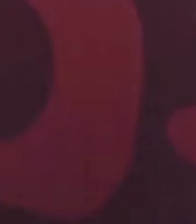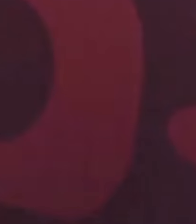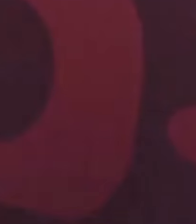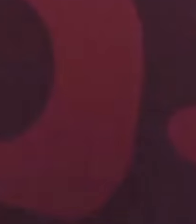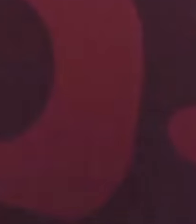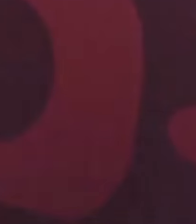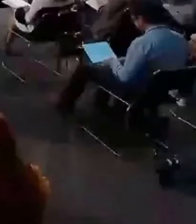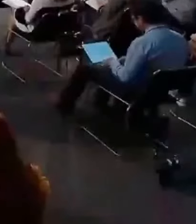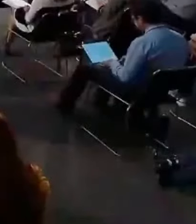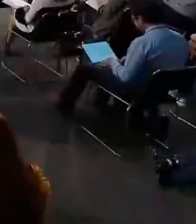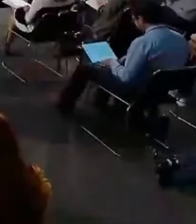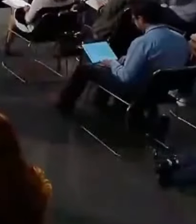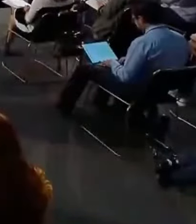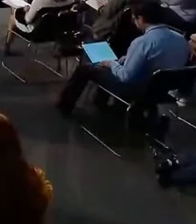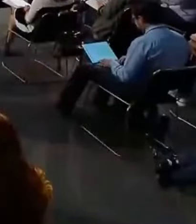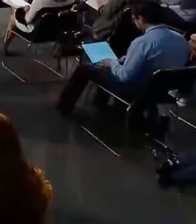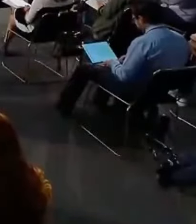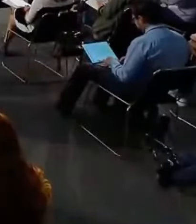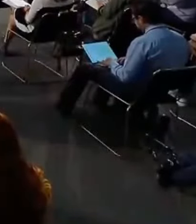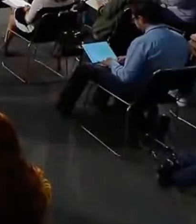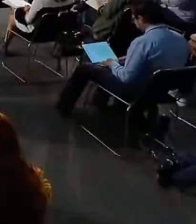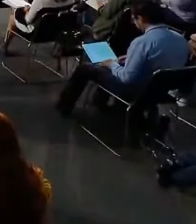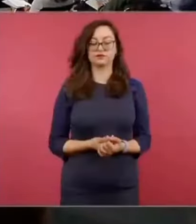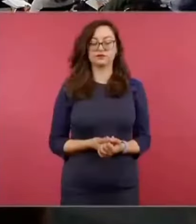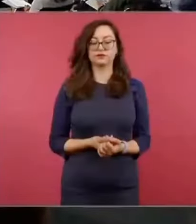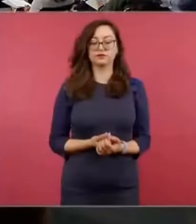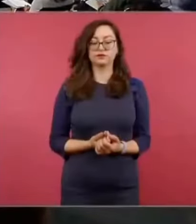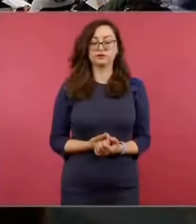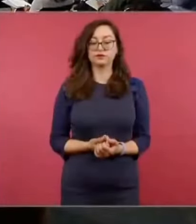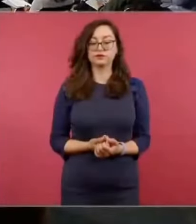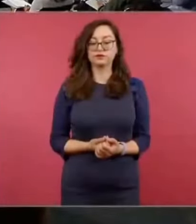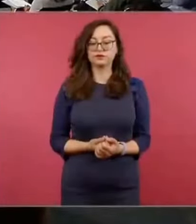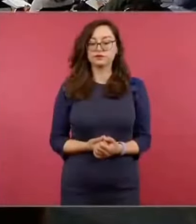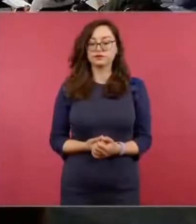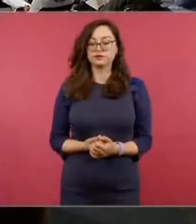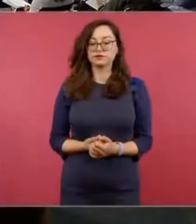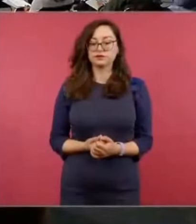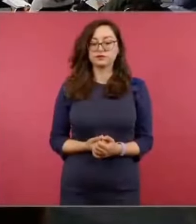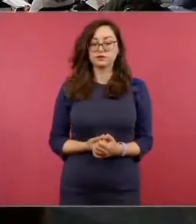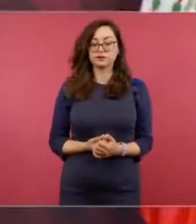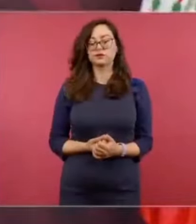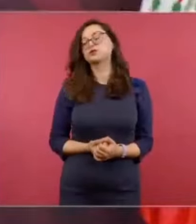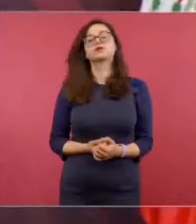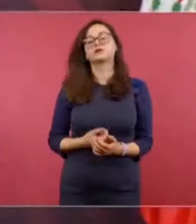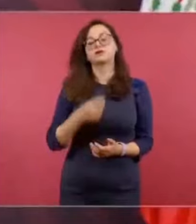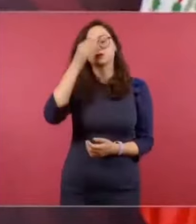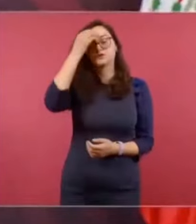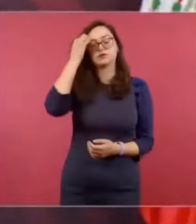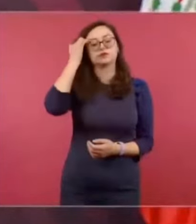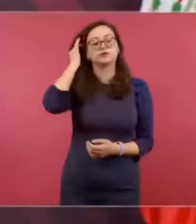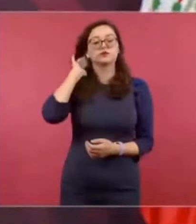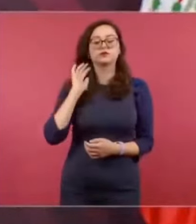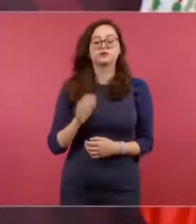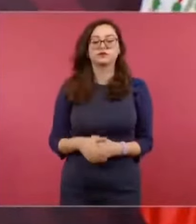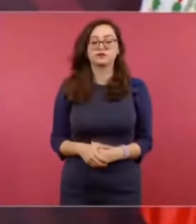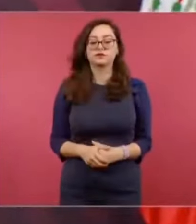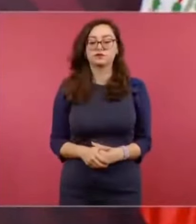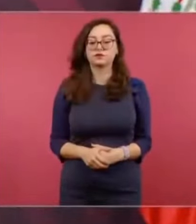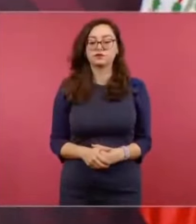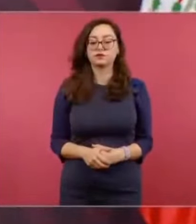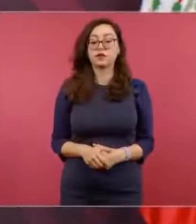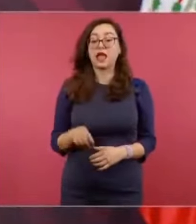hundimientos, acá tenía que ser emulsión asfáltica